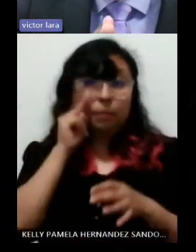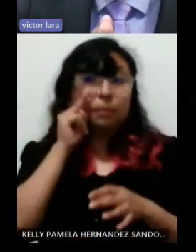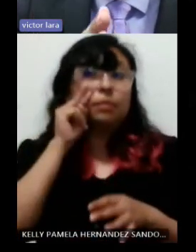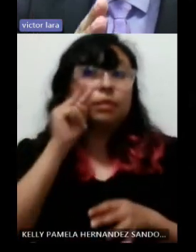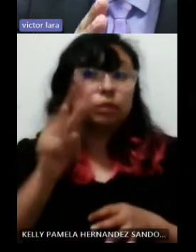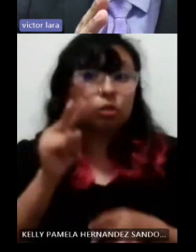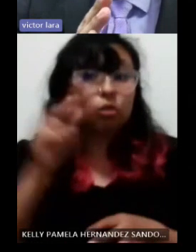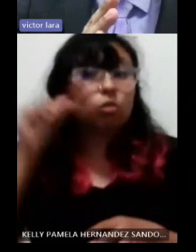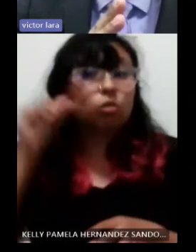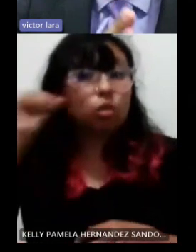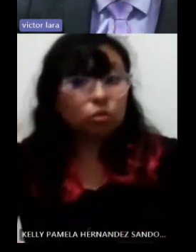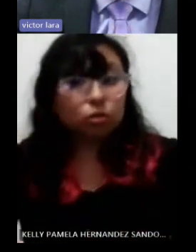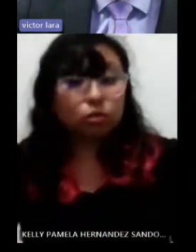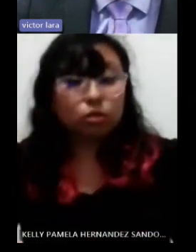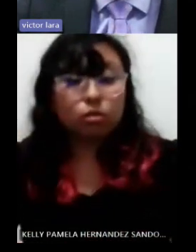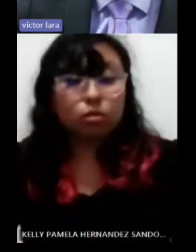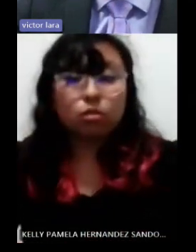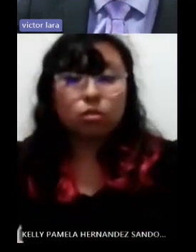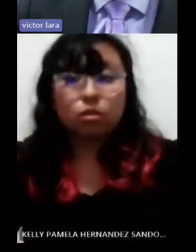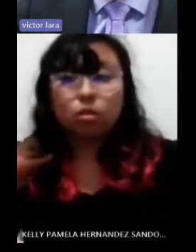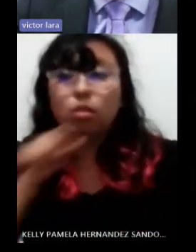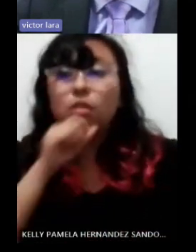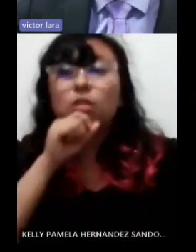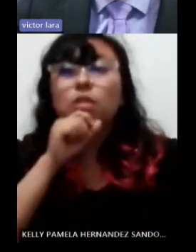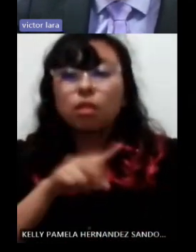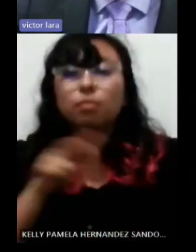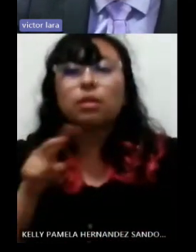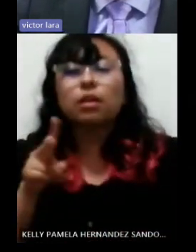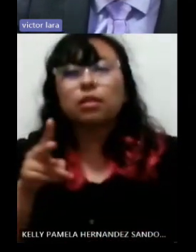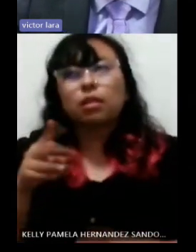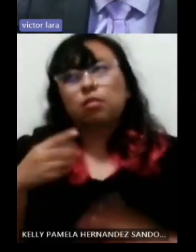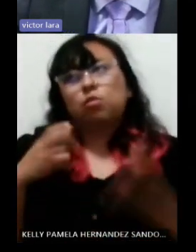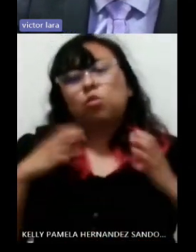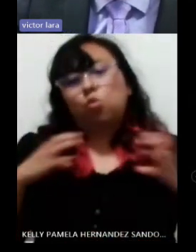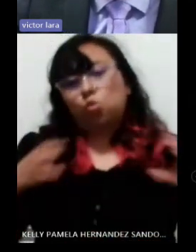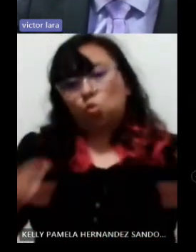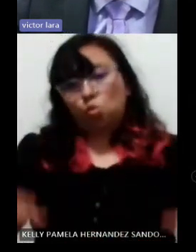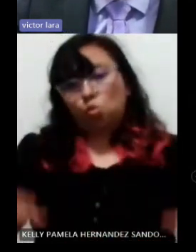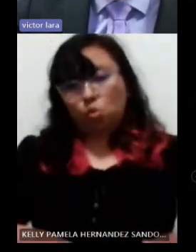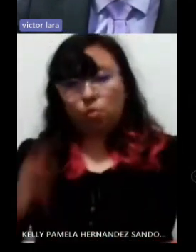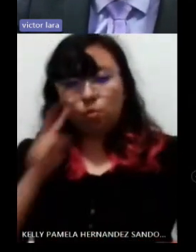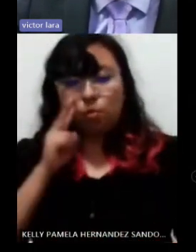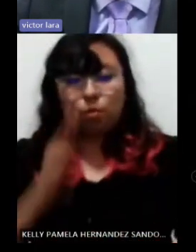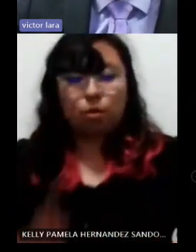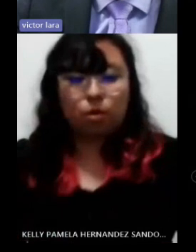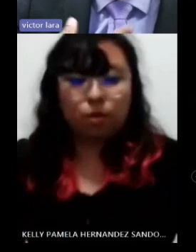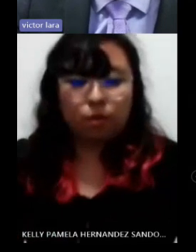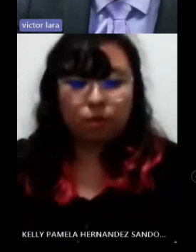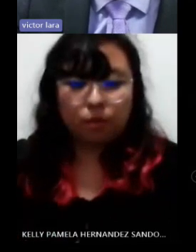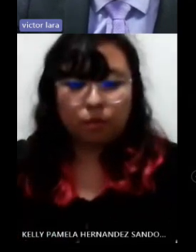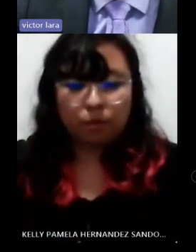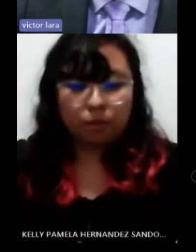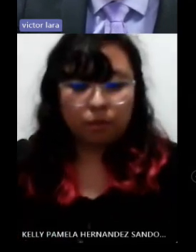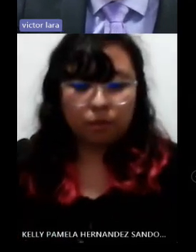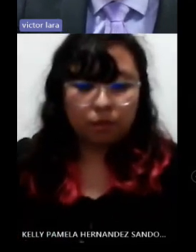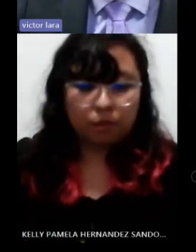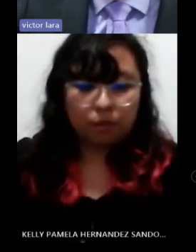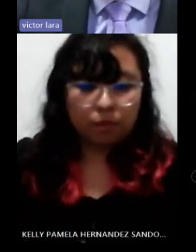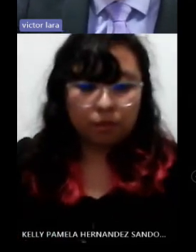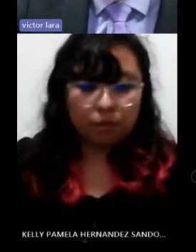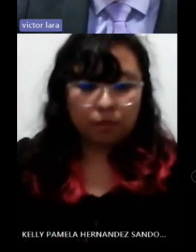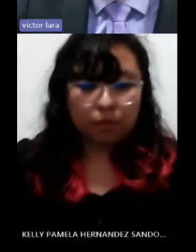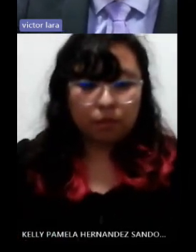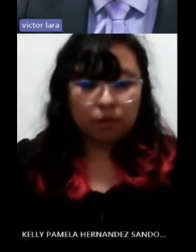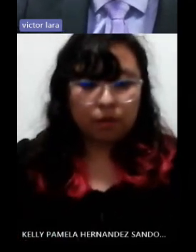la audición y justamente el sistema vestibular. Entonces, conlleva valorar de alguna forma